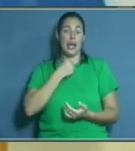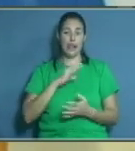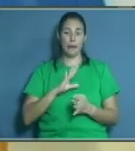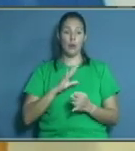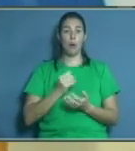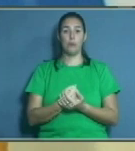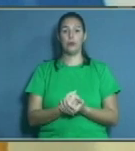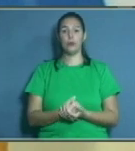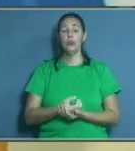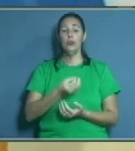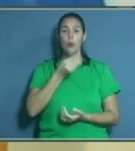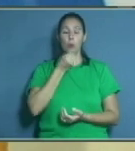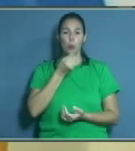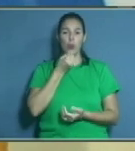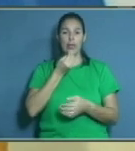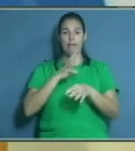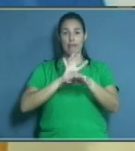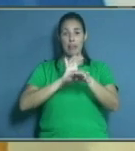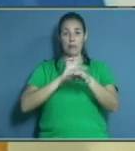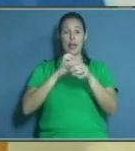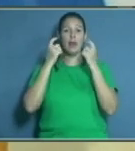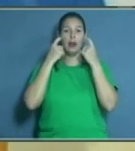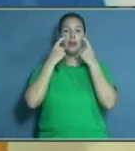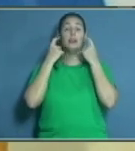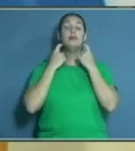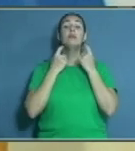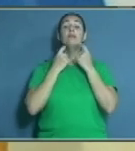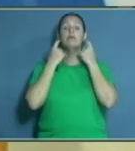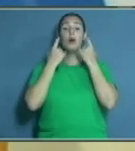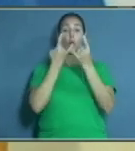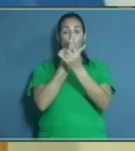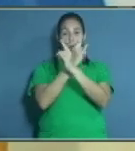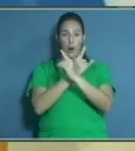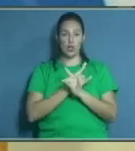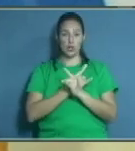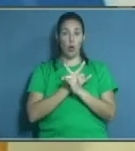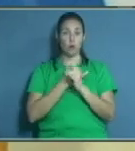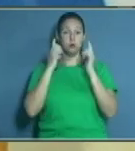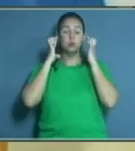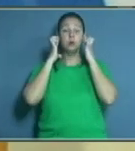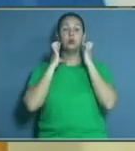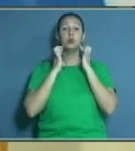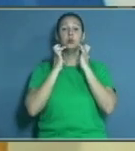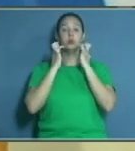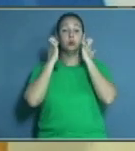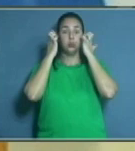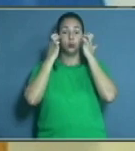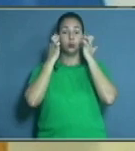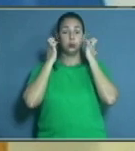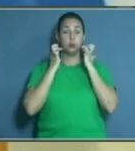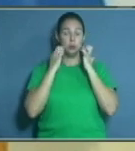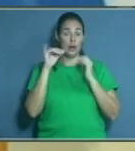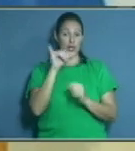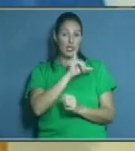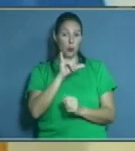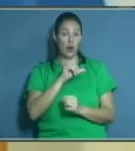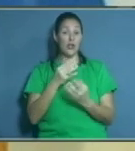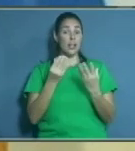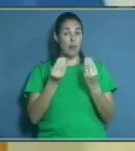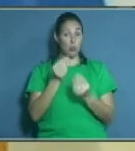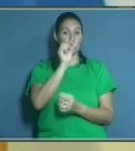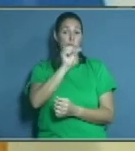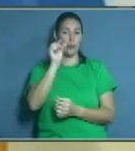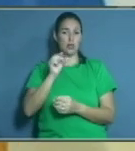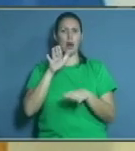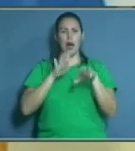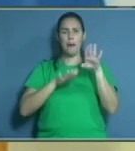temporomantibular, que es la articulación que está delante de las orejas, para que me comprendan. Y que muchas veces los pacientes van a